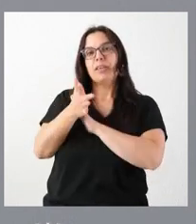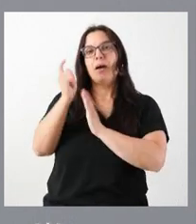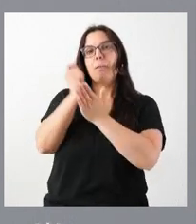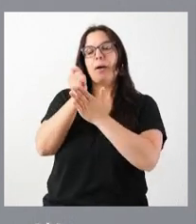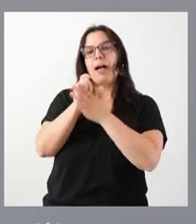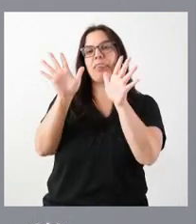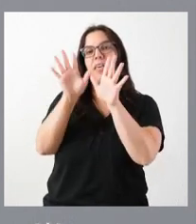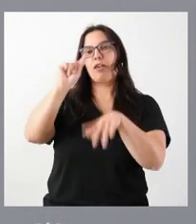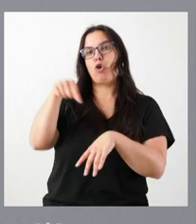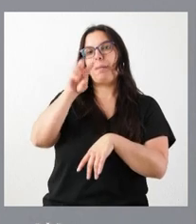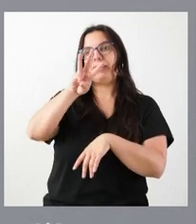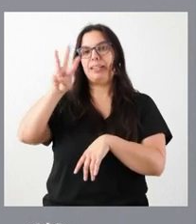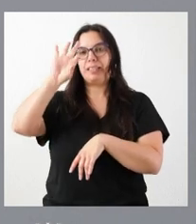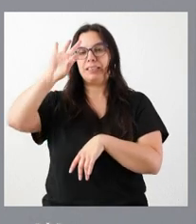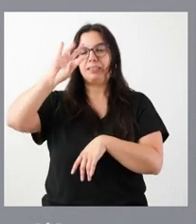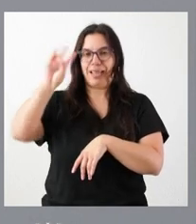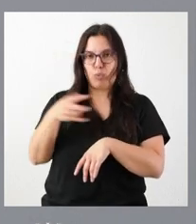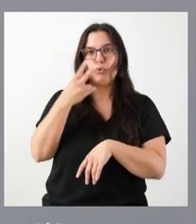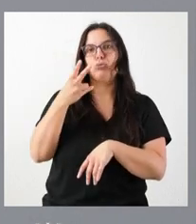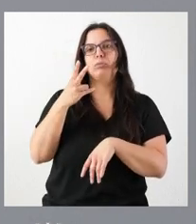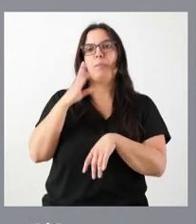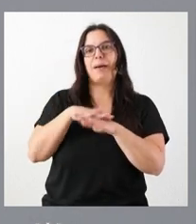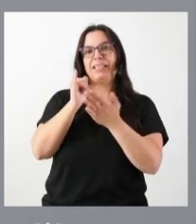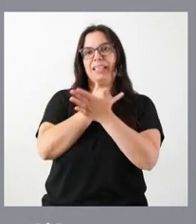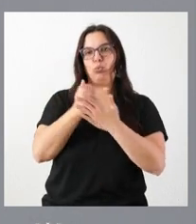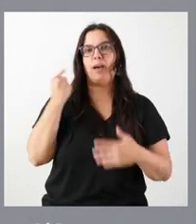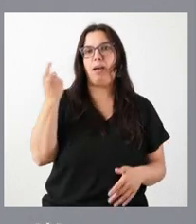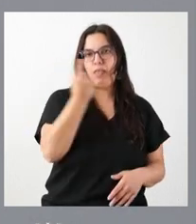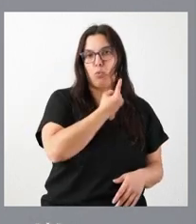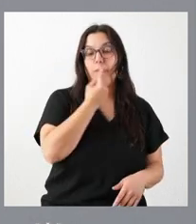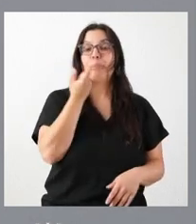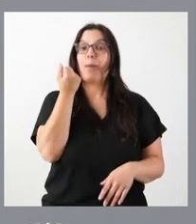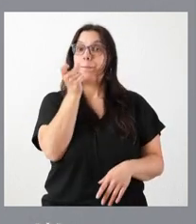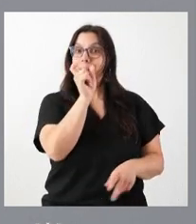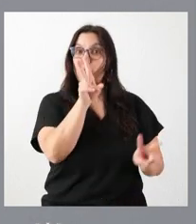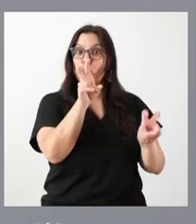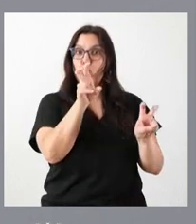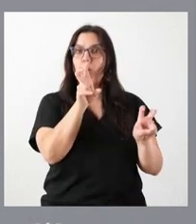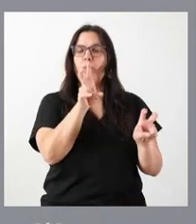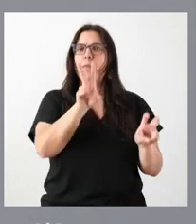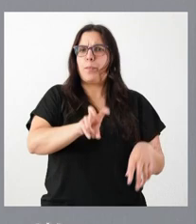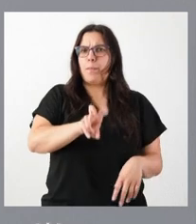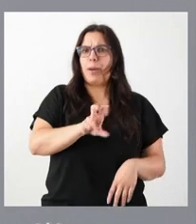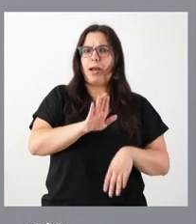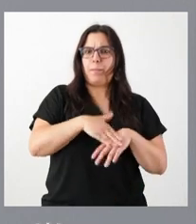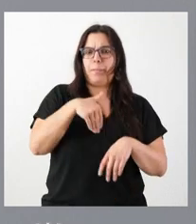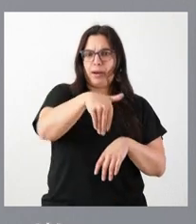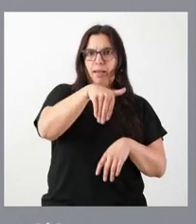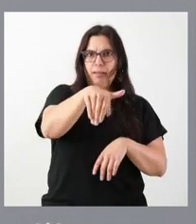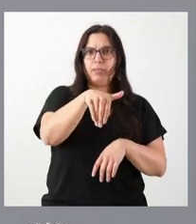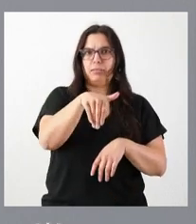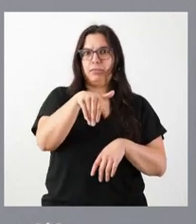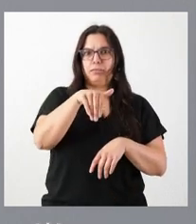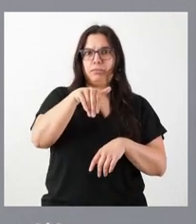euros para cada una de las materias. Estos nuevos precios van a estar ya de aplicación en la EBAU